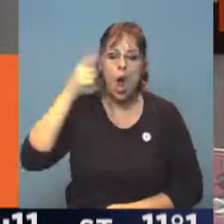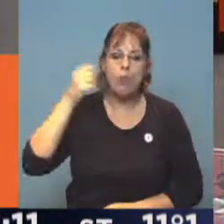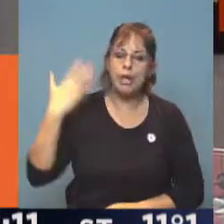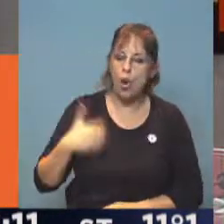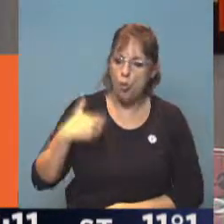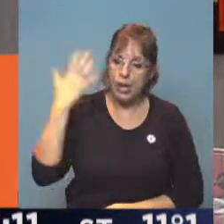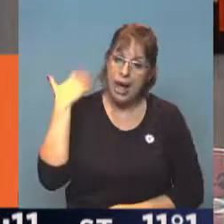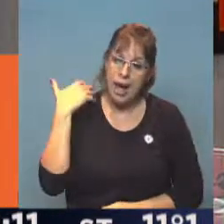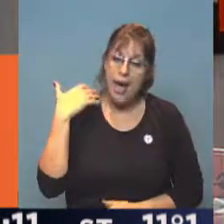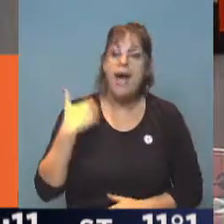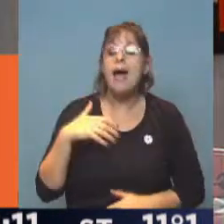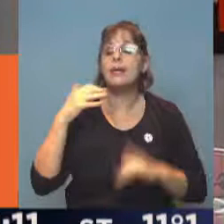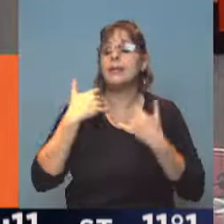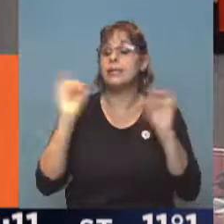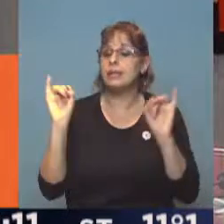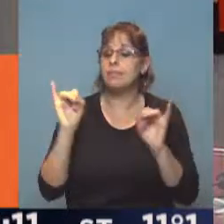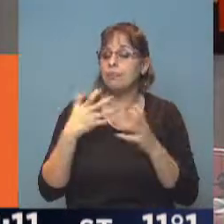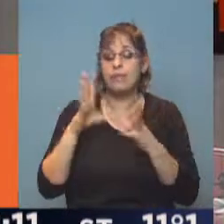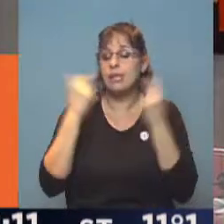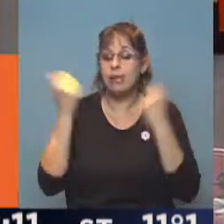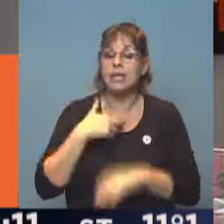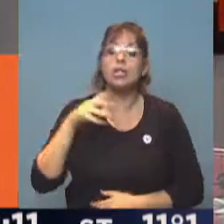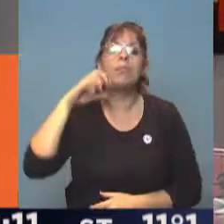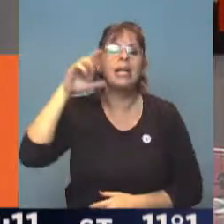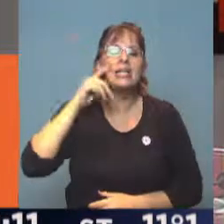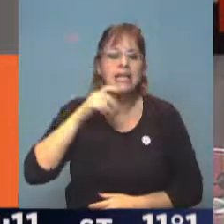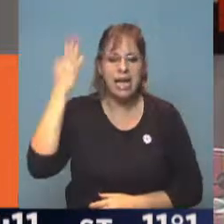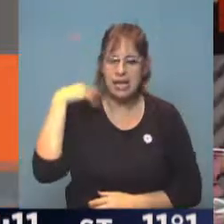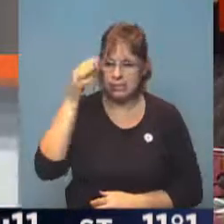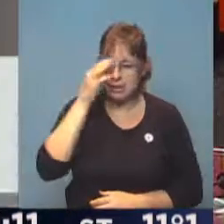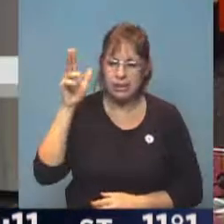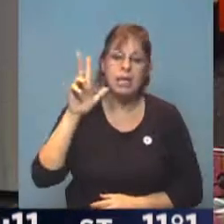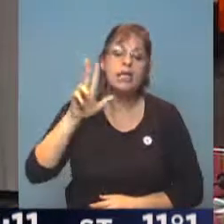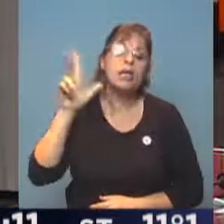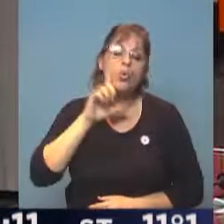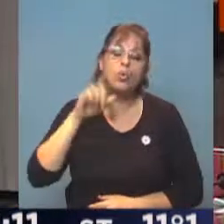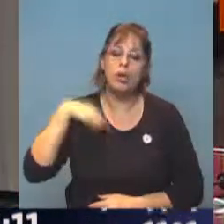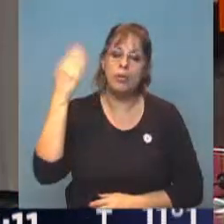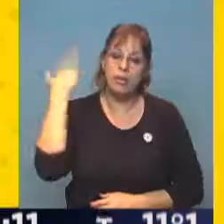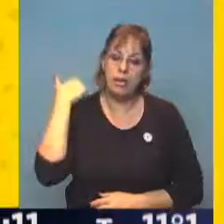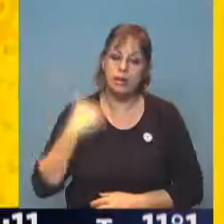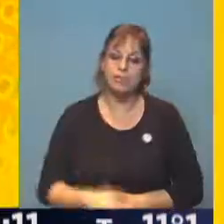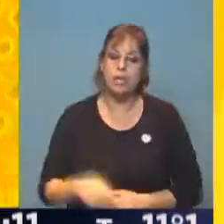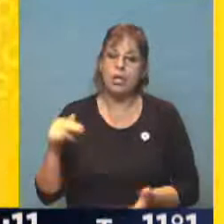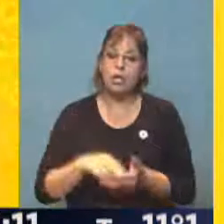que está desaparecido en Pakistán desde el 23 de junio último. Hay más información en la siguiente síntesis.